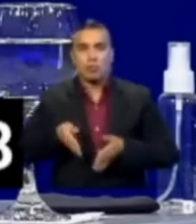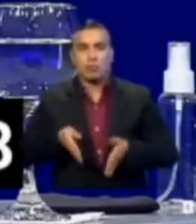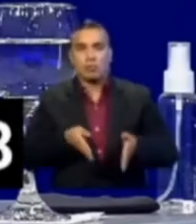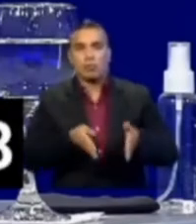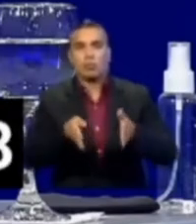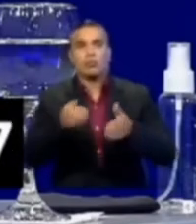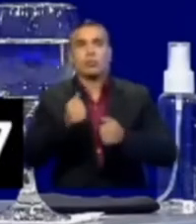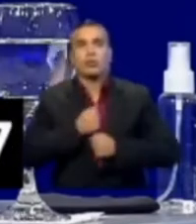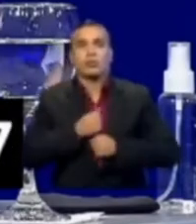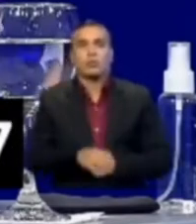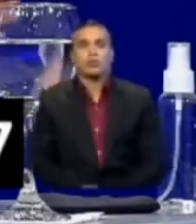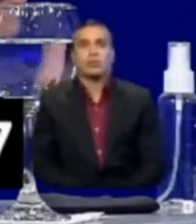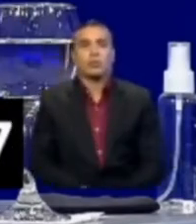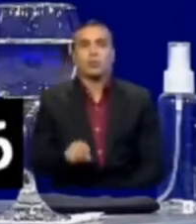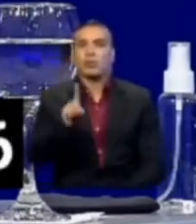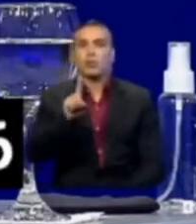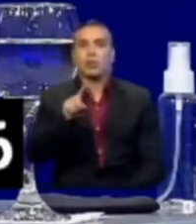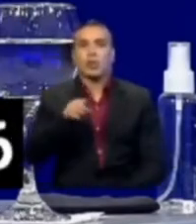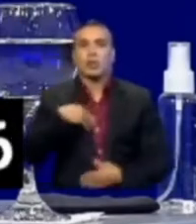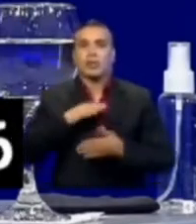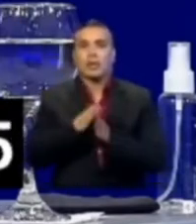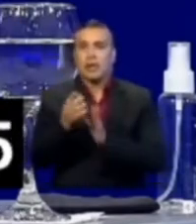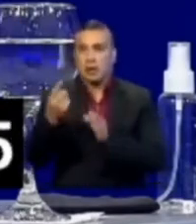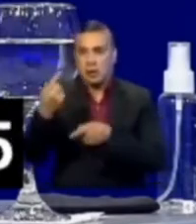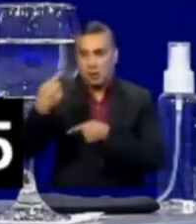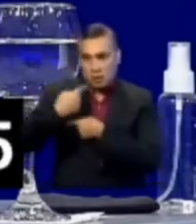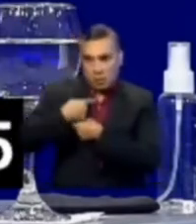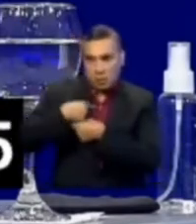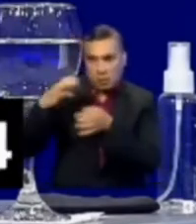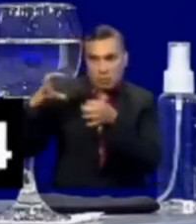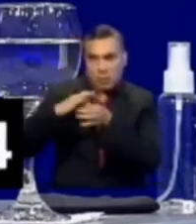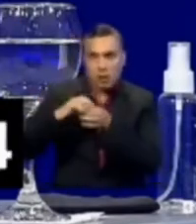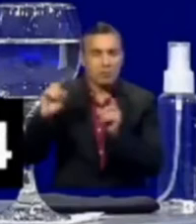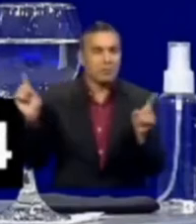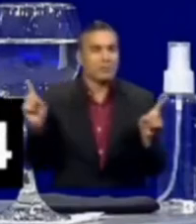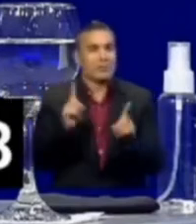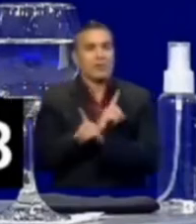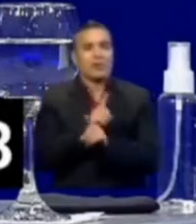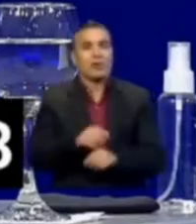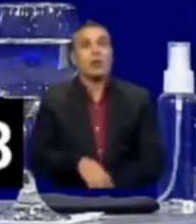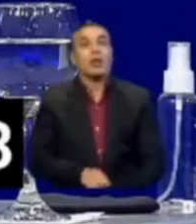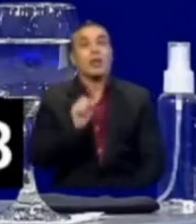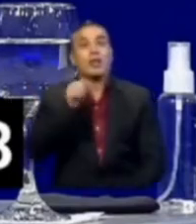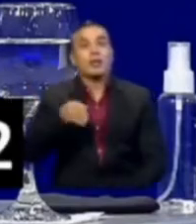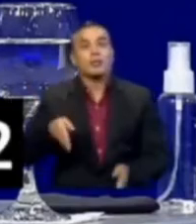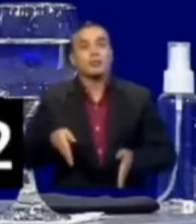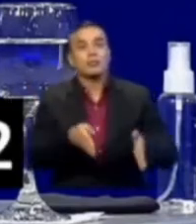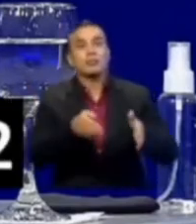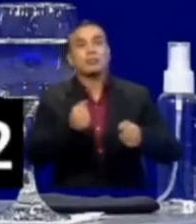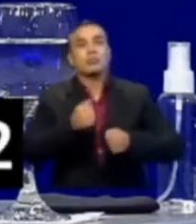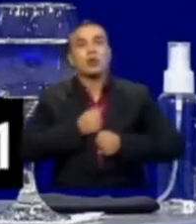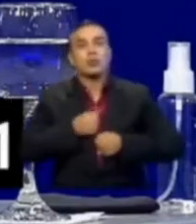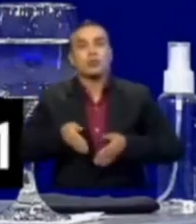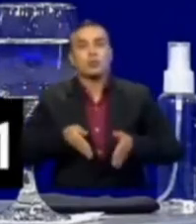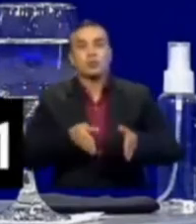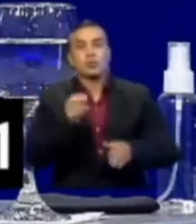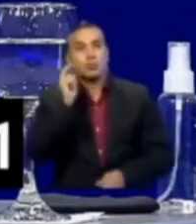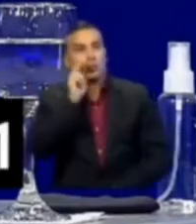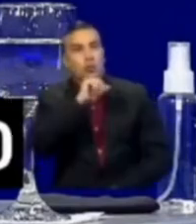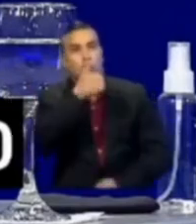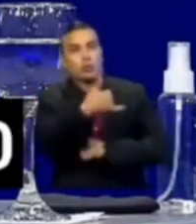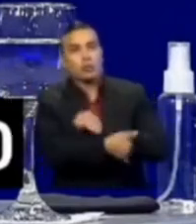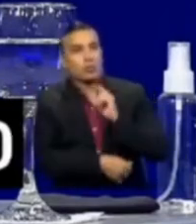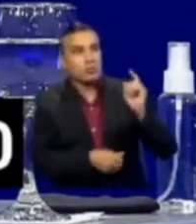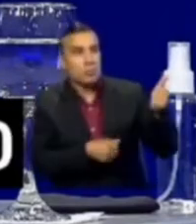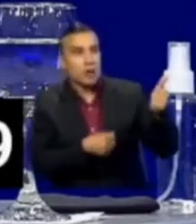camino, sin estar sometido a nadie, ni al uno ni al otro. Debe recorrer su propio camino observando lo que otros países